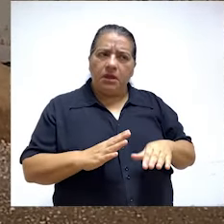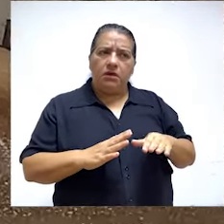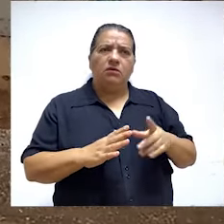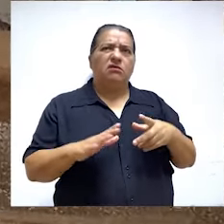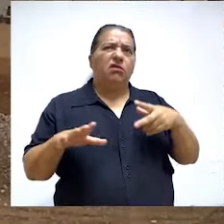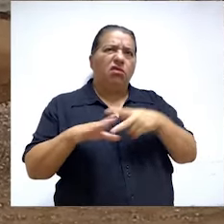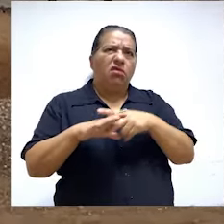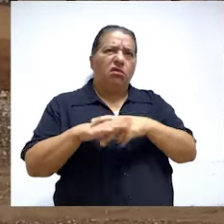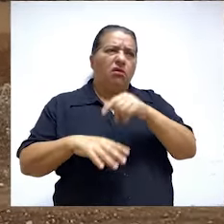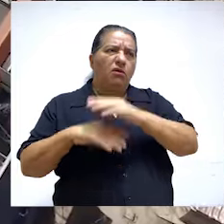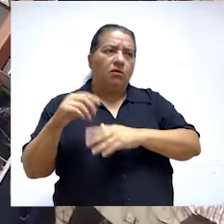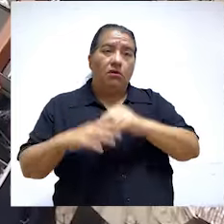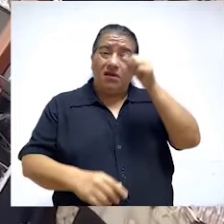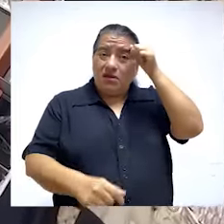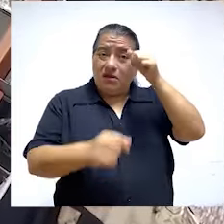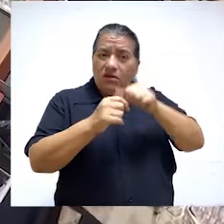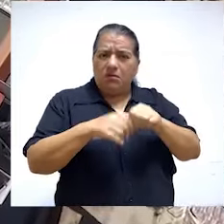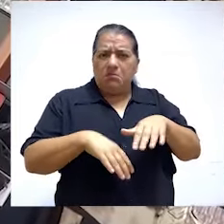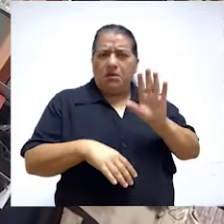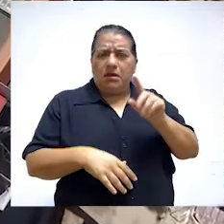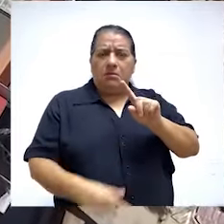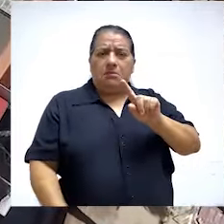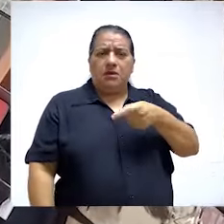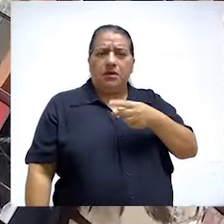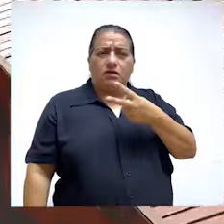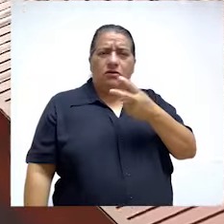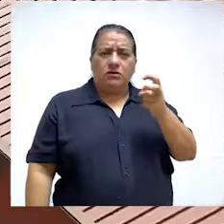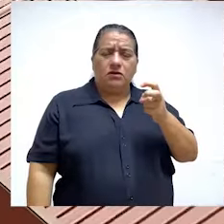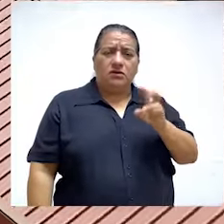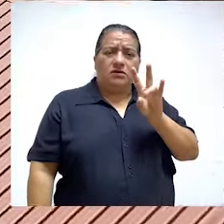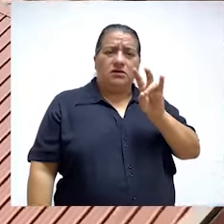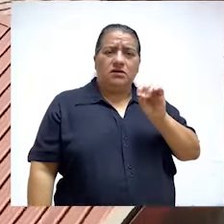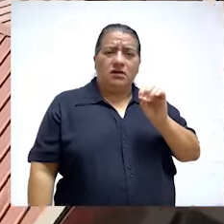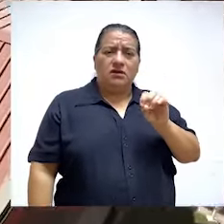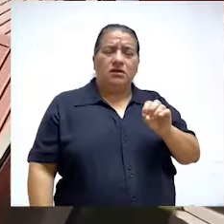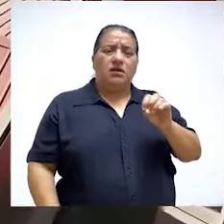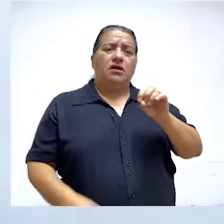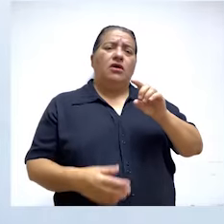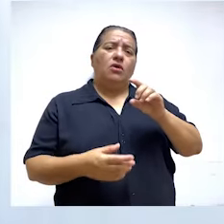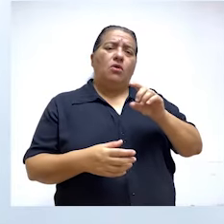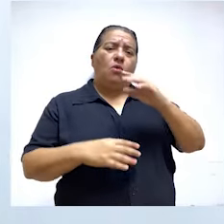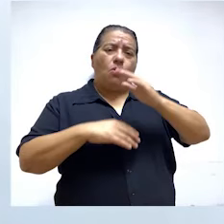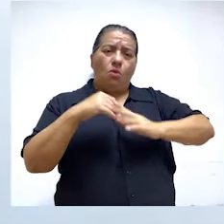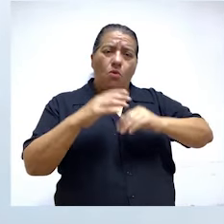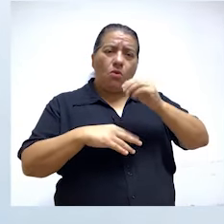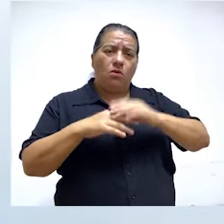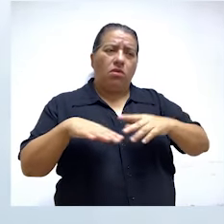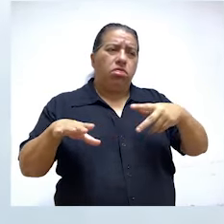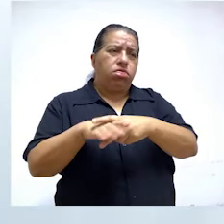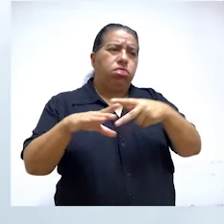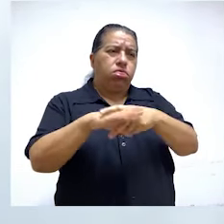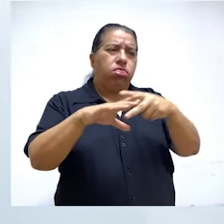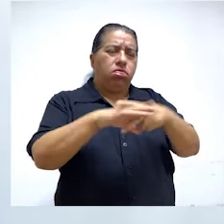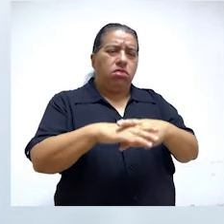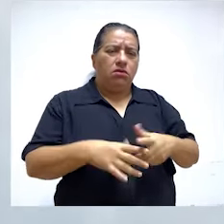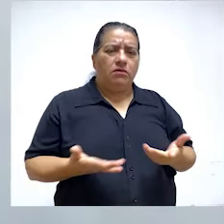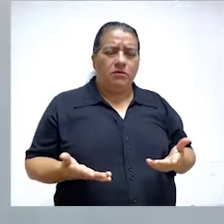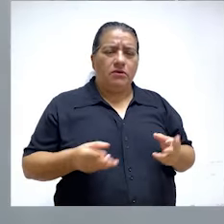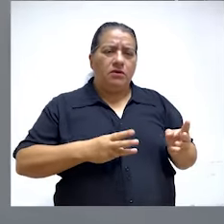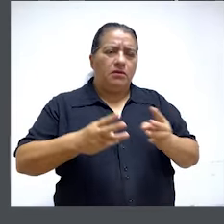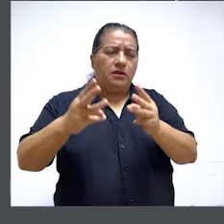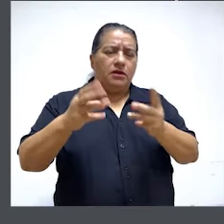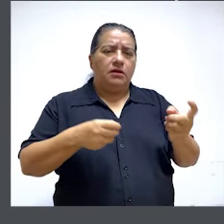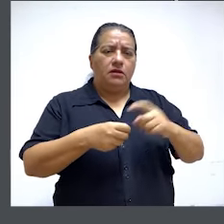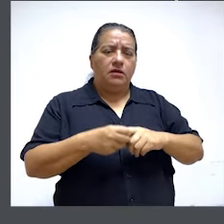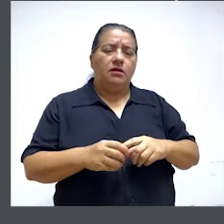riesgo de paralizaciones. Recordemos que existen más de 1.270 obras paralizadas bajo esta modalidad de contratación. La